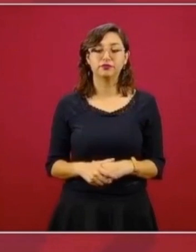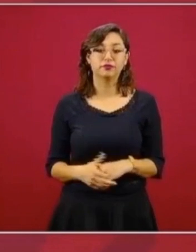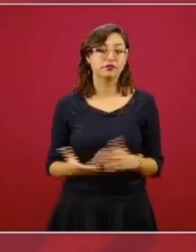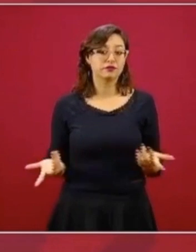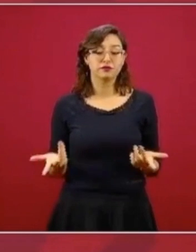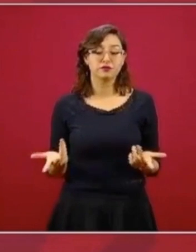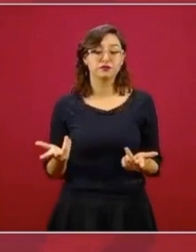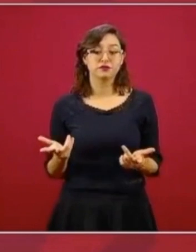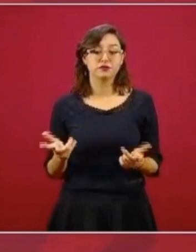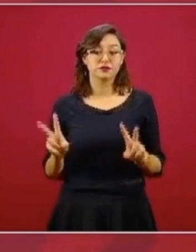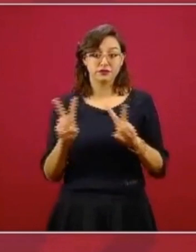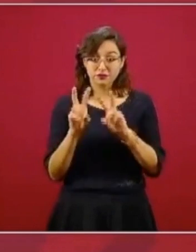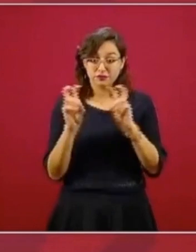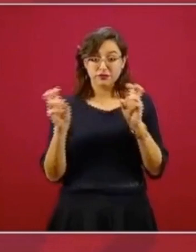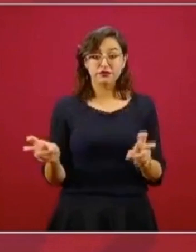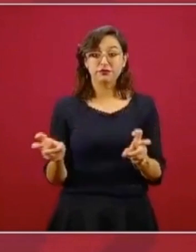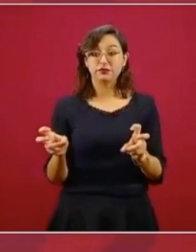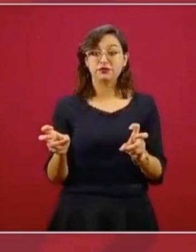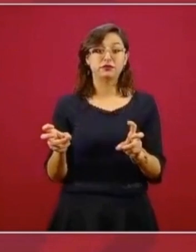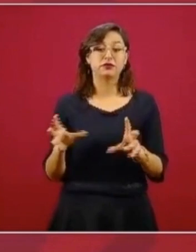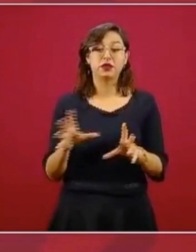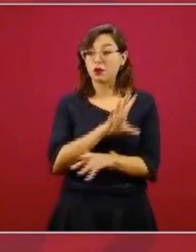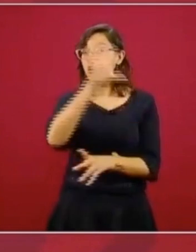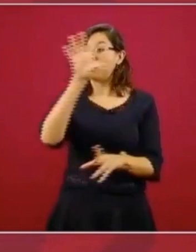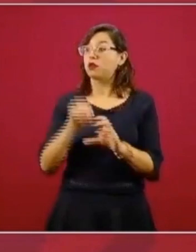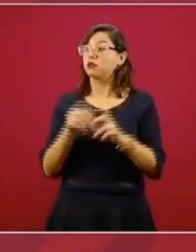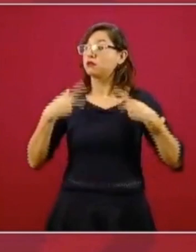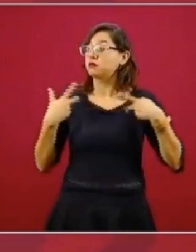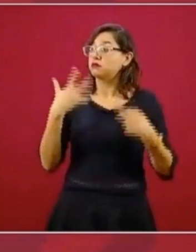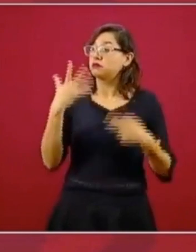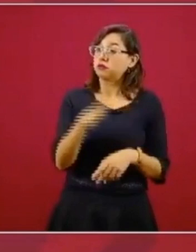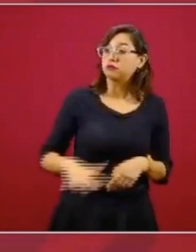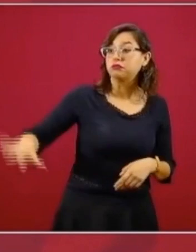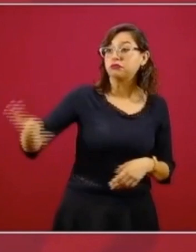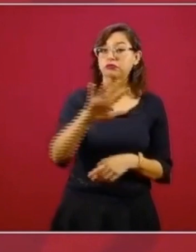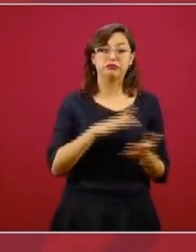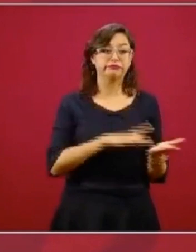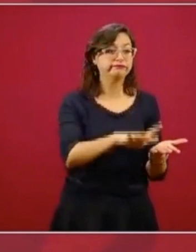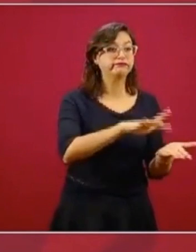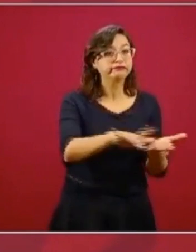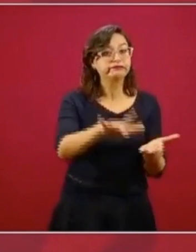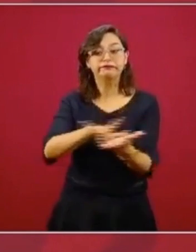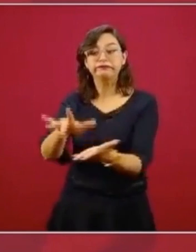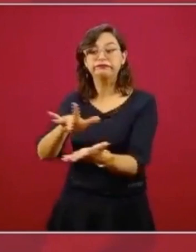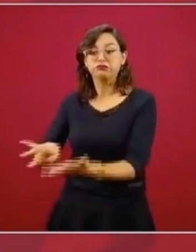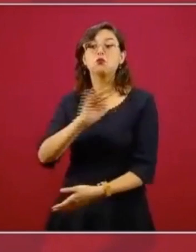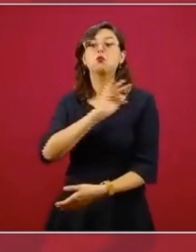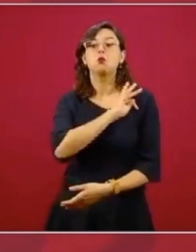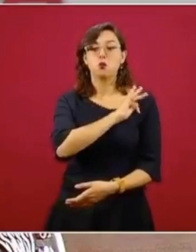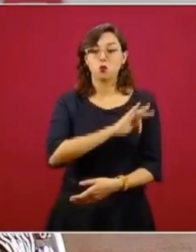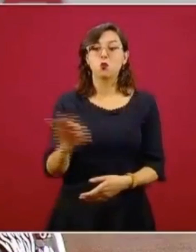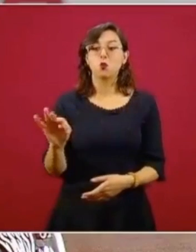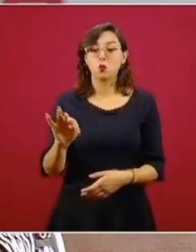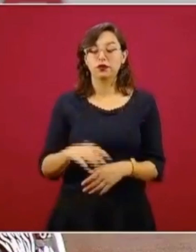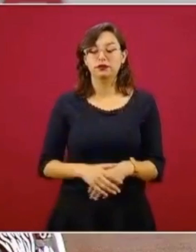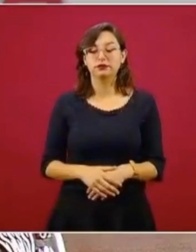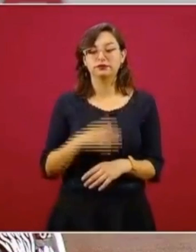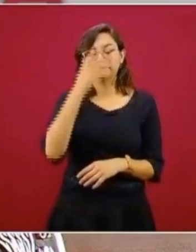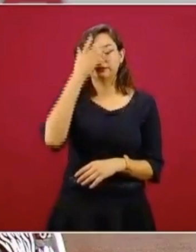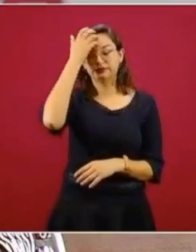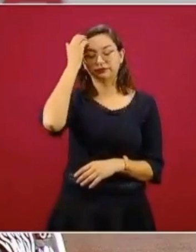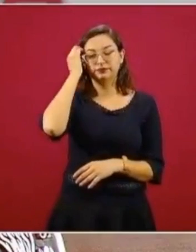el gasto social. Entonces, sí, es importante.